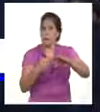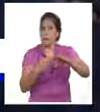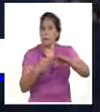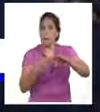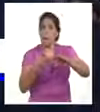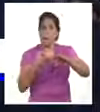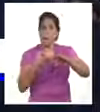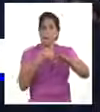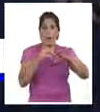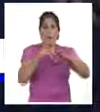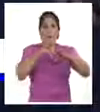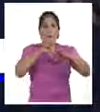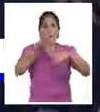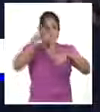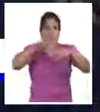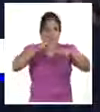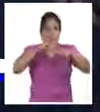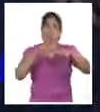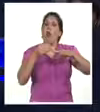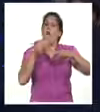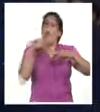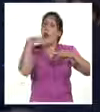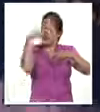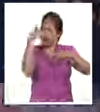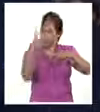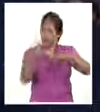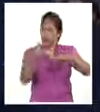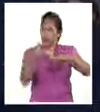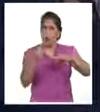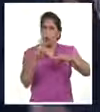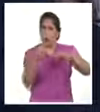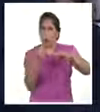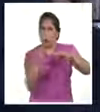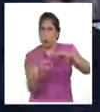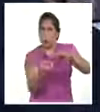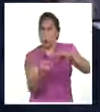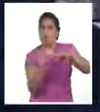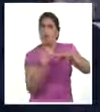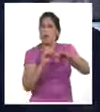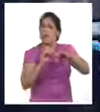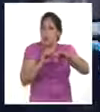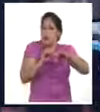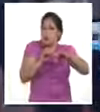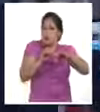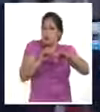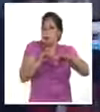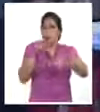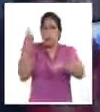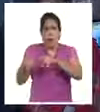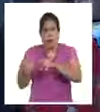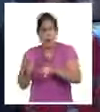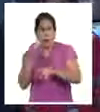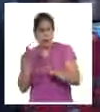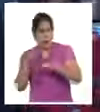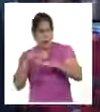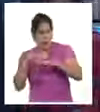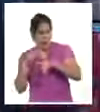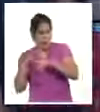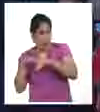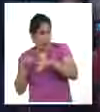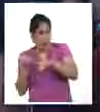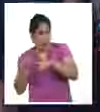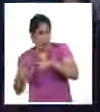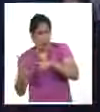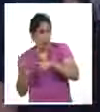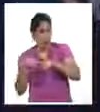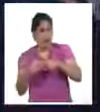Hasta donde tenemos conocimiento, el producto hoy por hoy no tiene competencia, no tiene rival desde el punto de vista farmacológico para el tipo